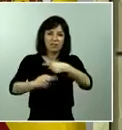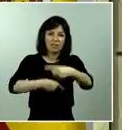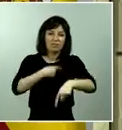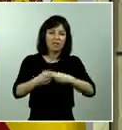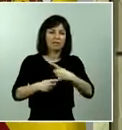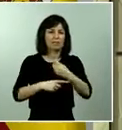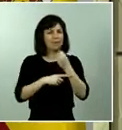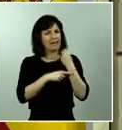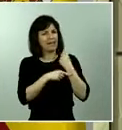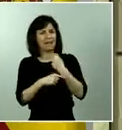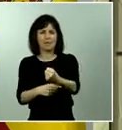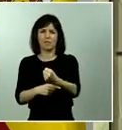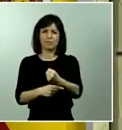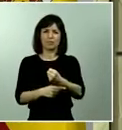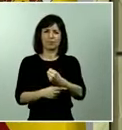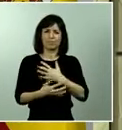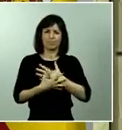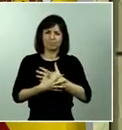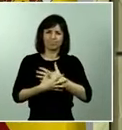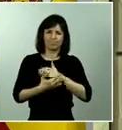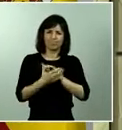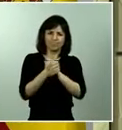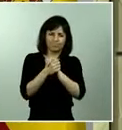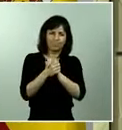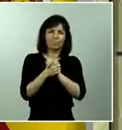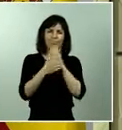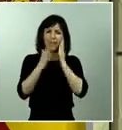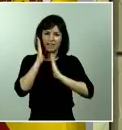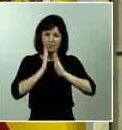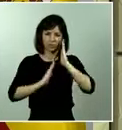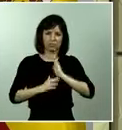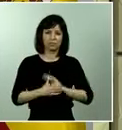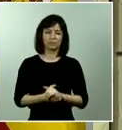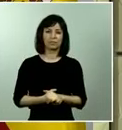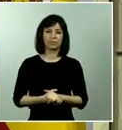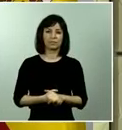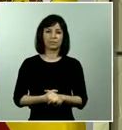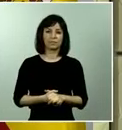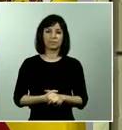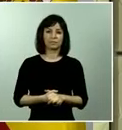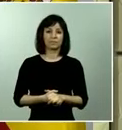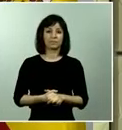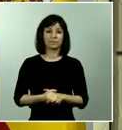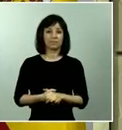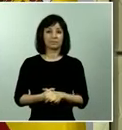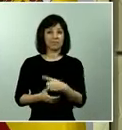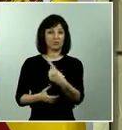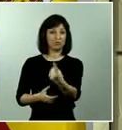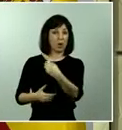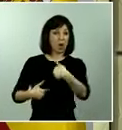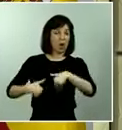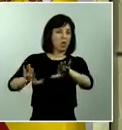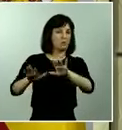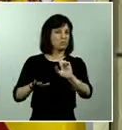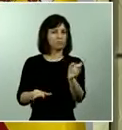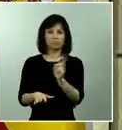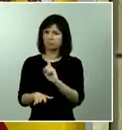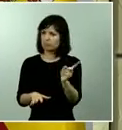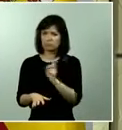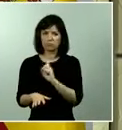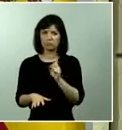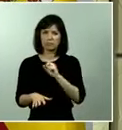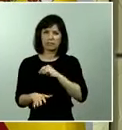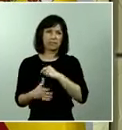todo nuestro sentimiento, todo nuestro cariño. Que sepan que no están solos, que no se han sentido solos y que vamos a seguir